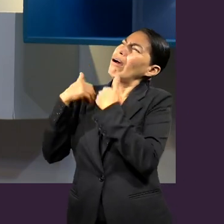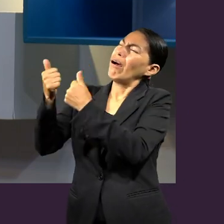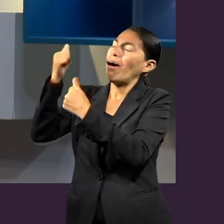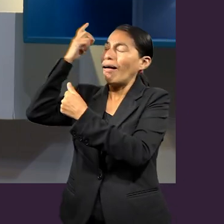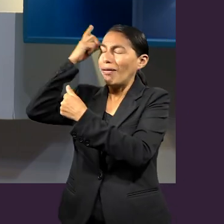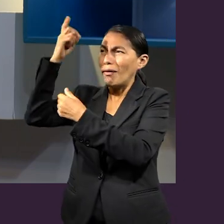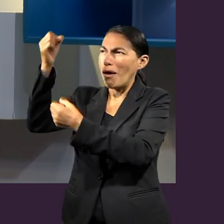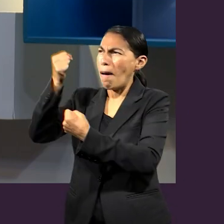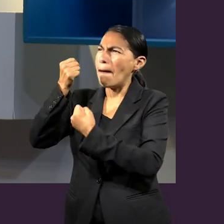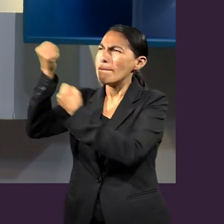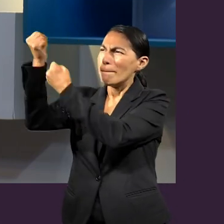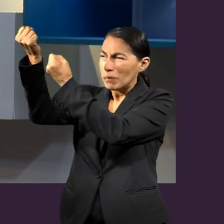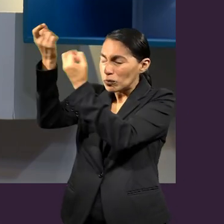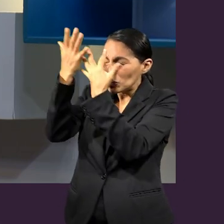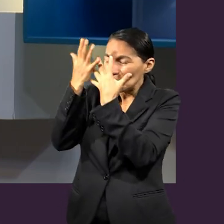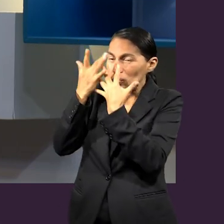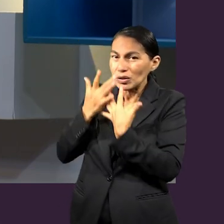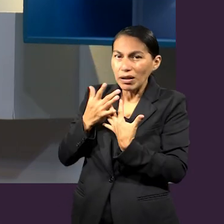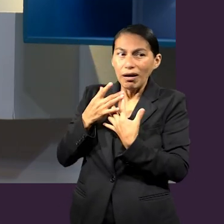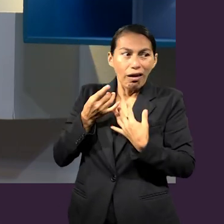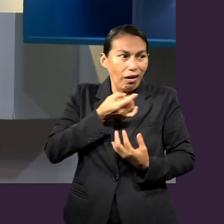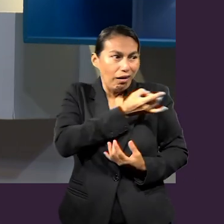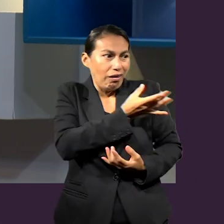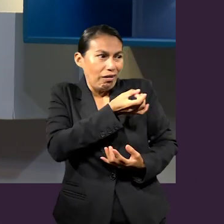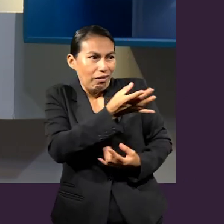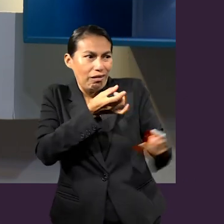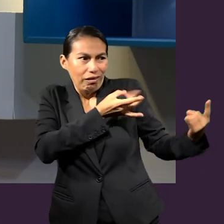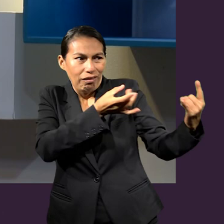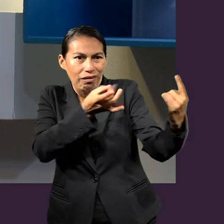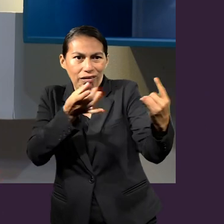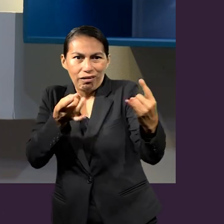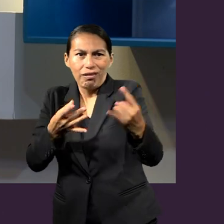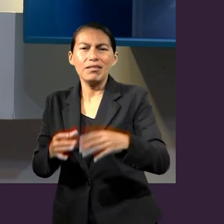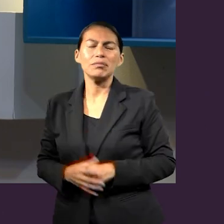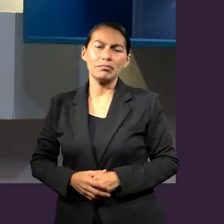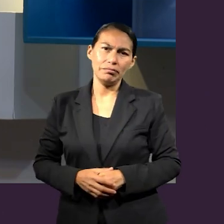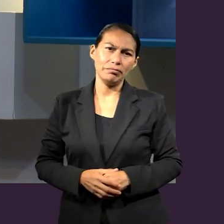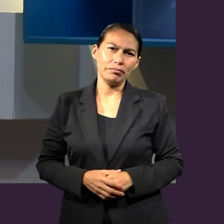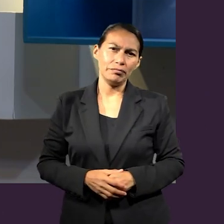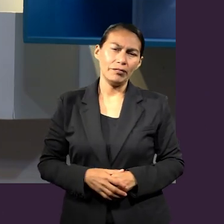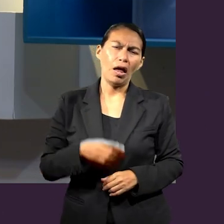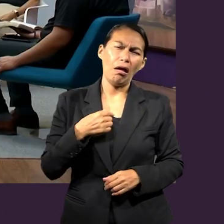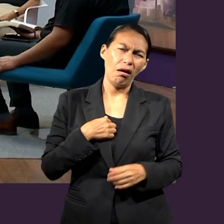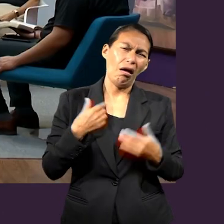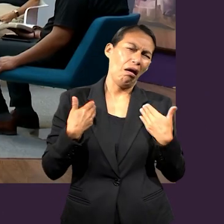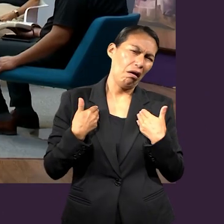a Él y entendemos, nos da esa potestad también para enfrentar todo lo que se opone a Dios.